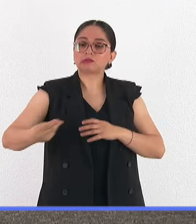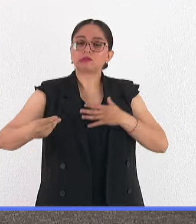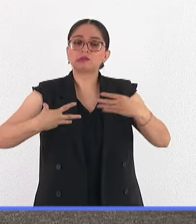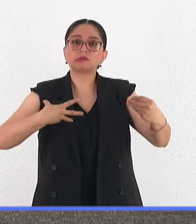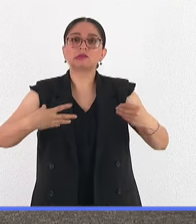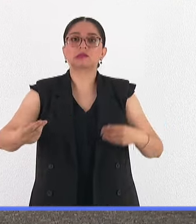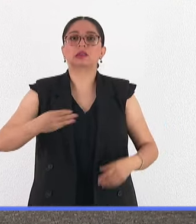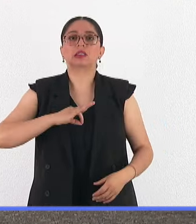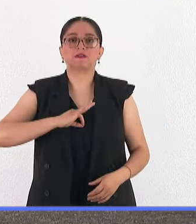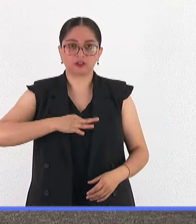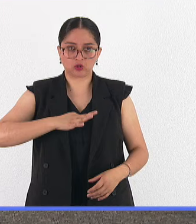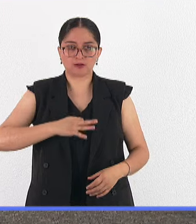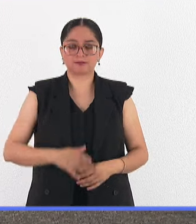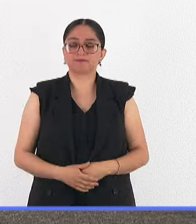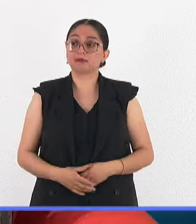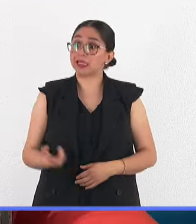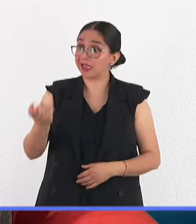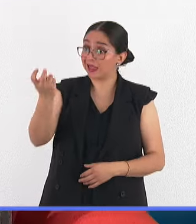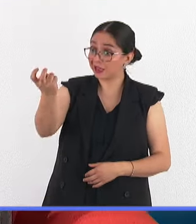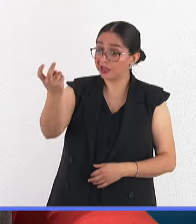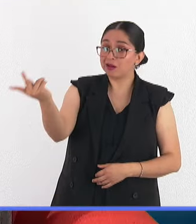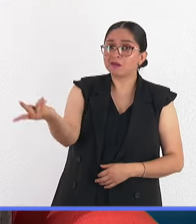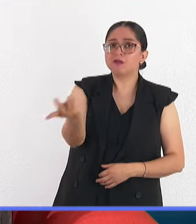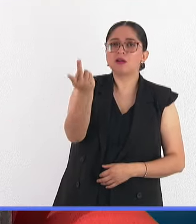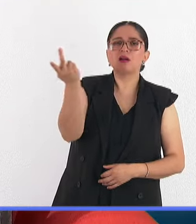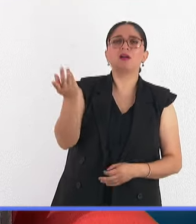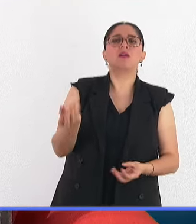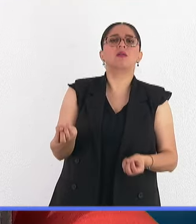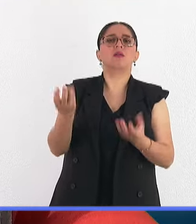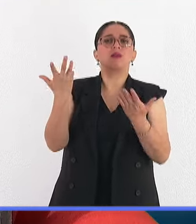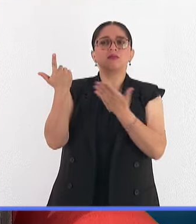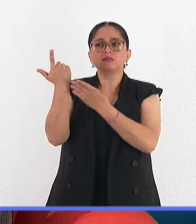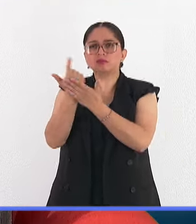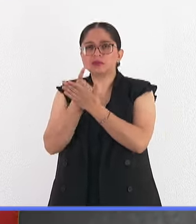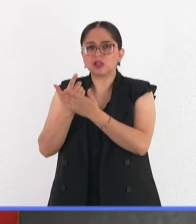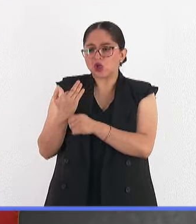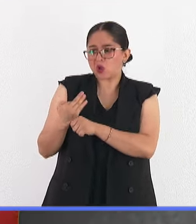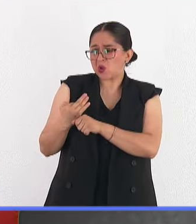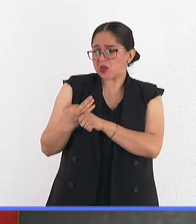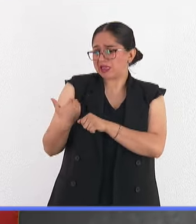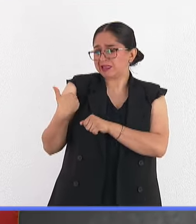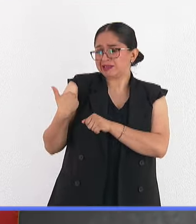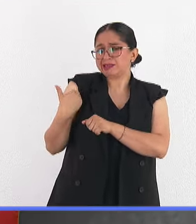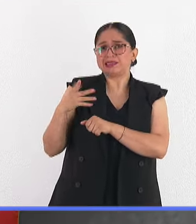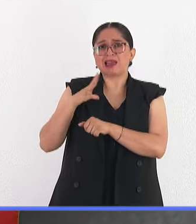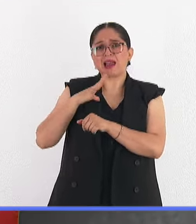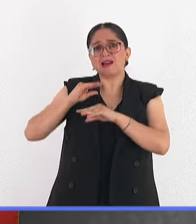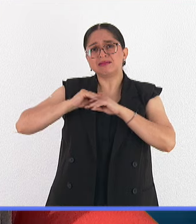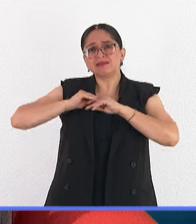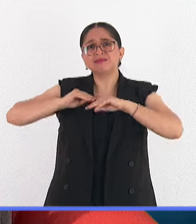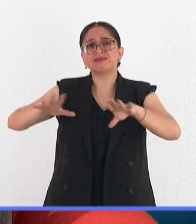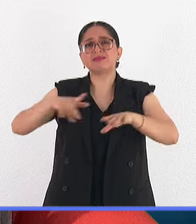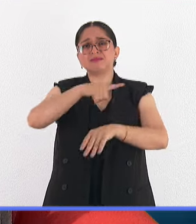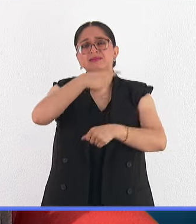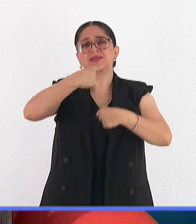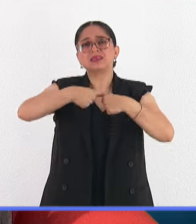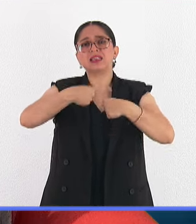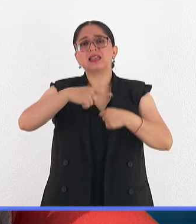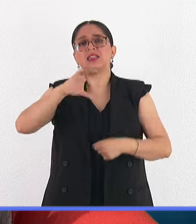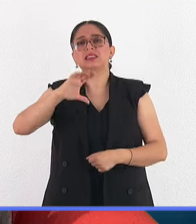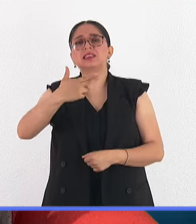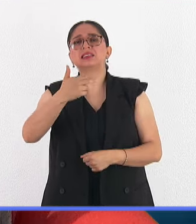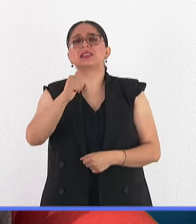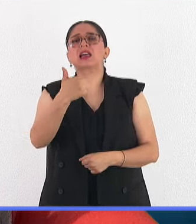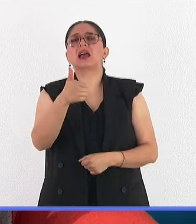Justamente para allá, Iba, ¿cuál es la incidencia, los datos, las estadísticas, digamos, más recientes o más cribles que se tienen con respecto a la enfermedad de Chagas